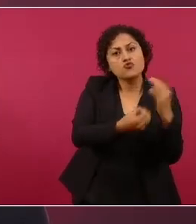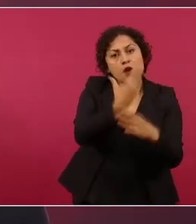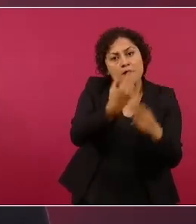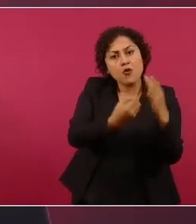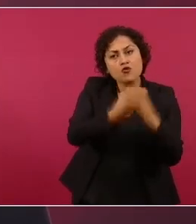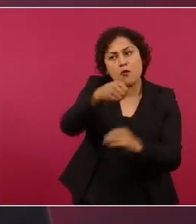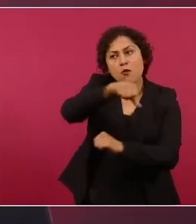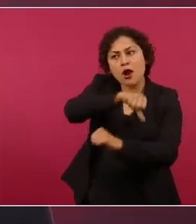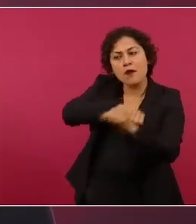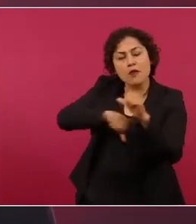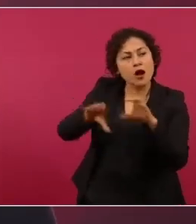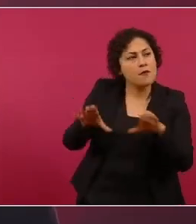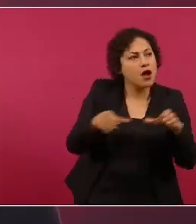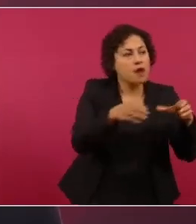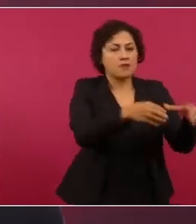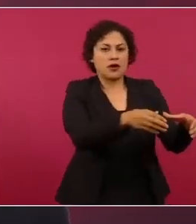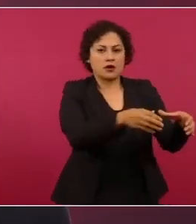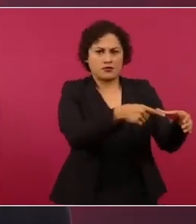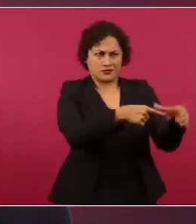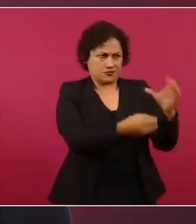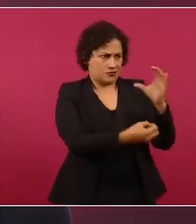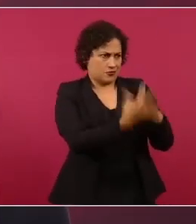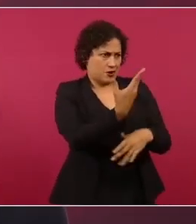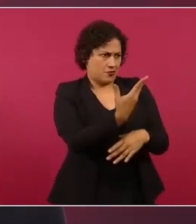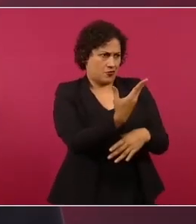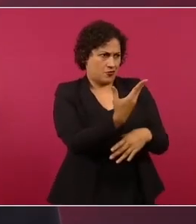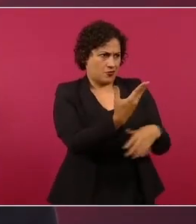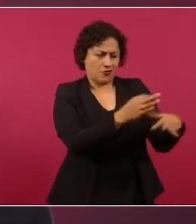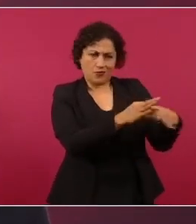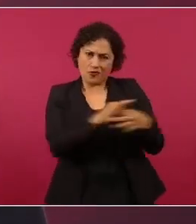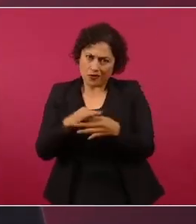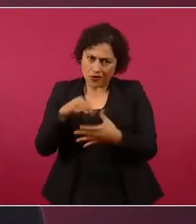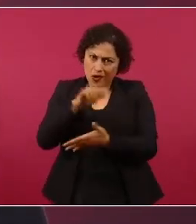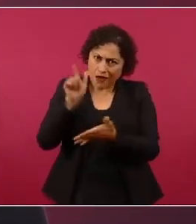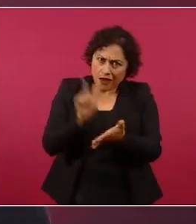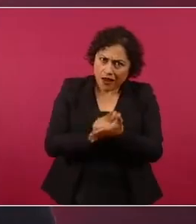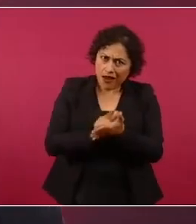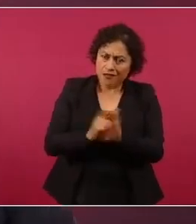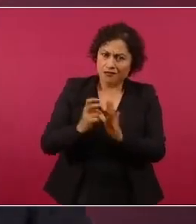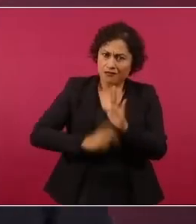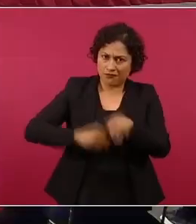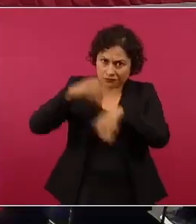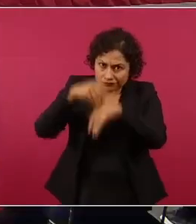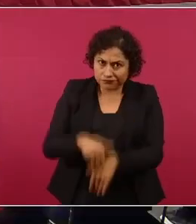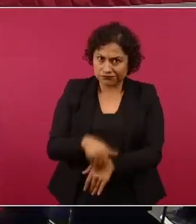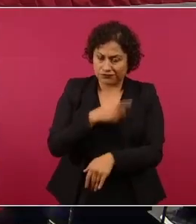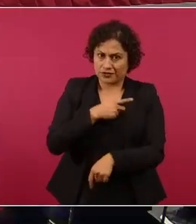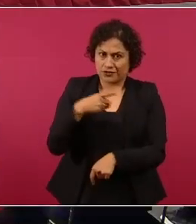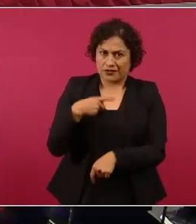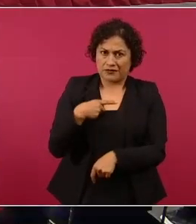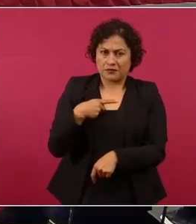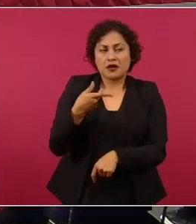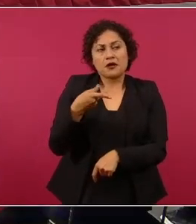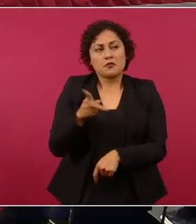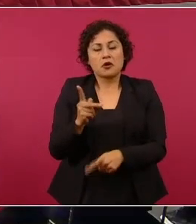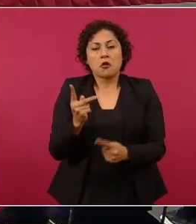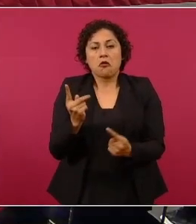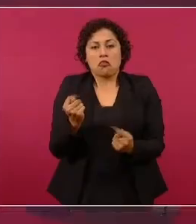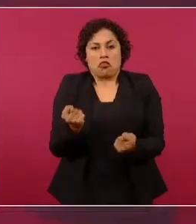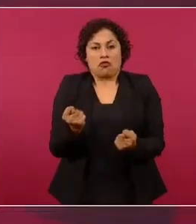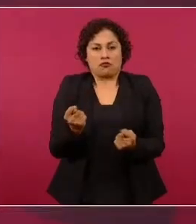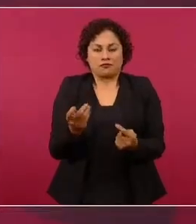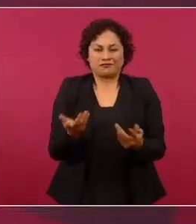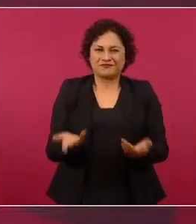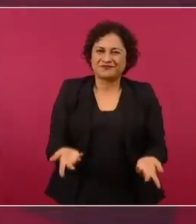siguen ganando más, ellos deciden lo que ganan. No es correcto que nadie en el